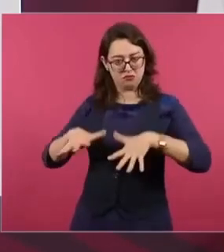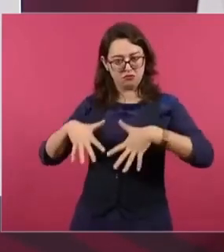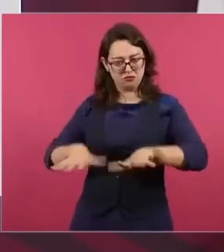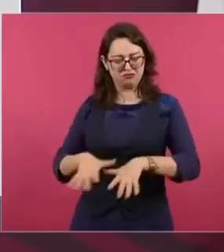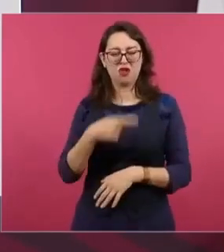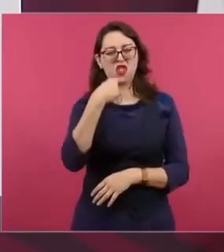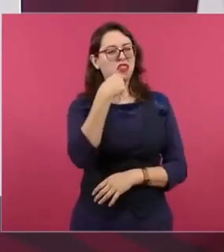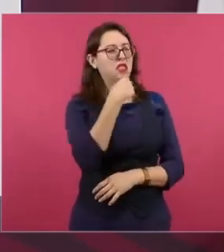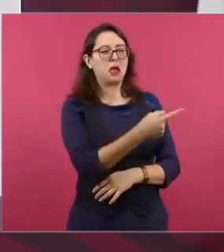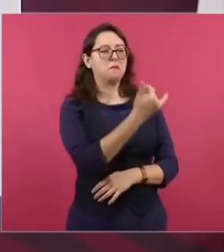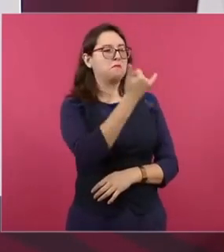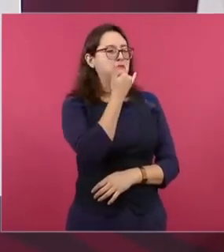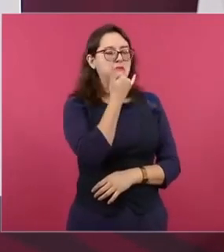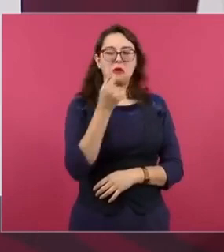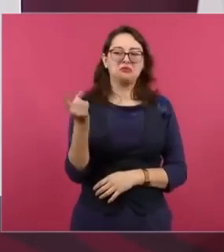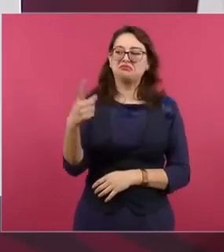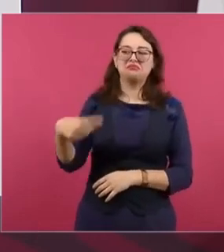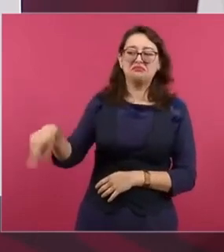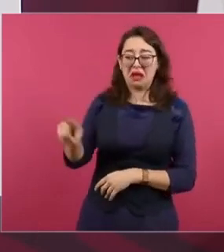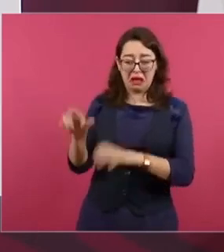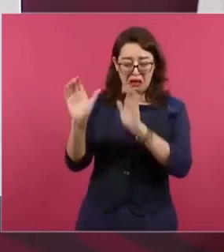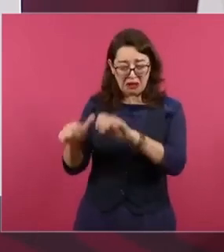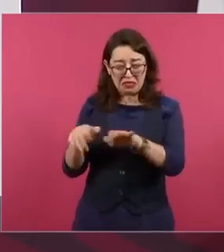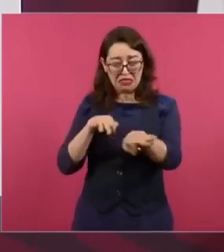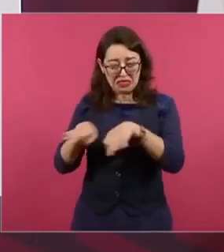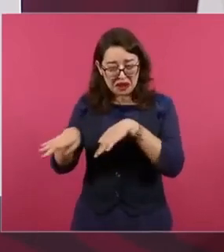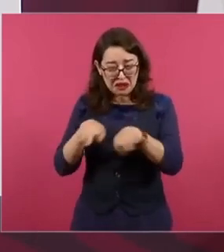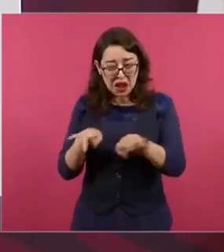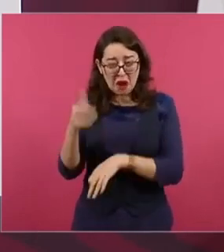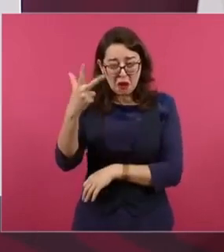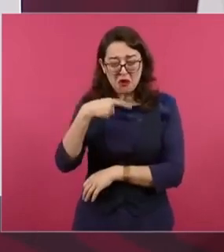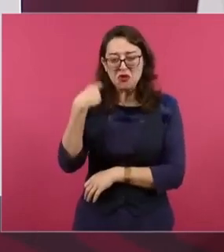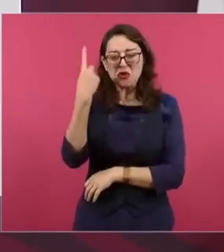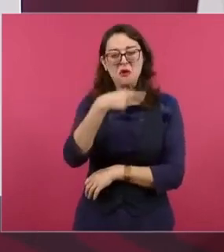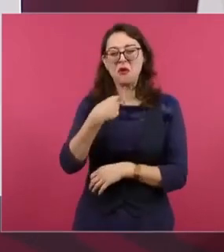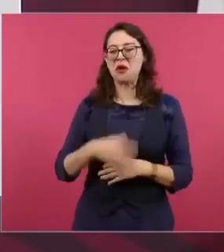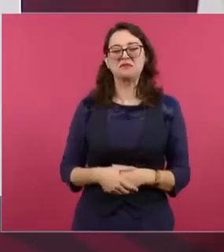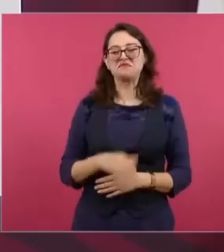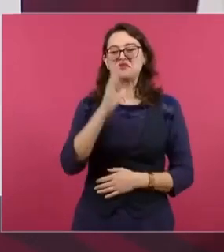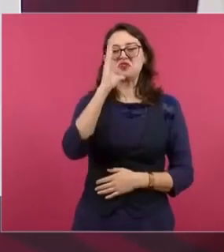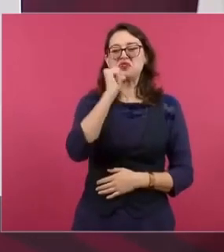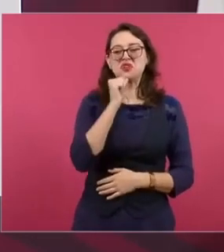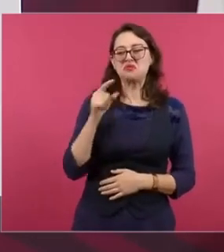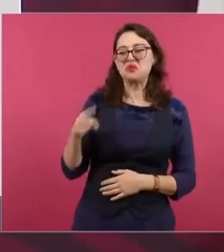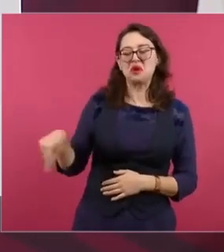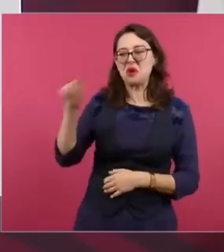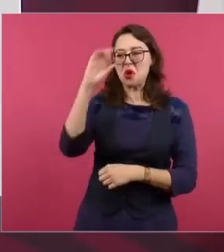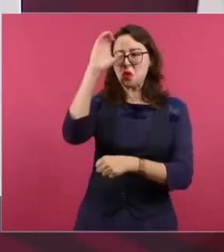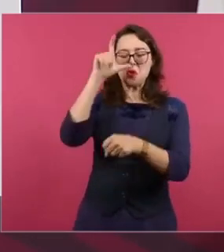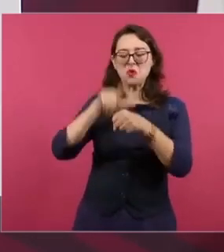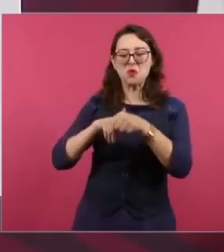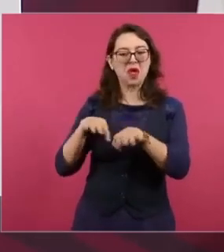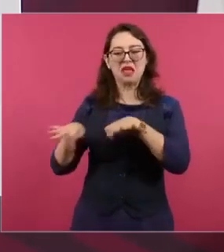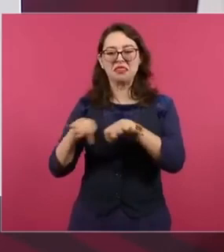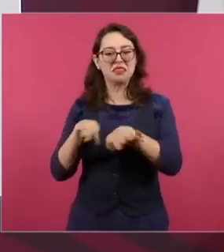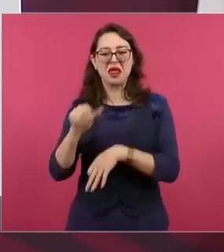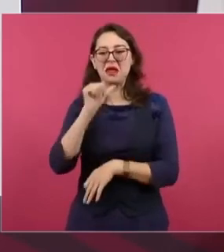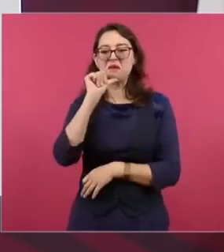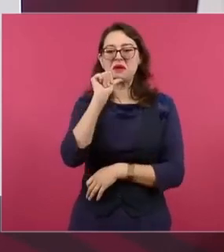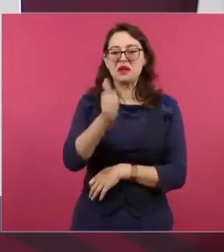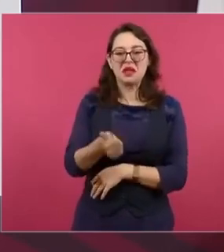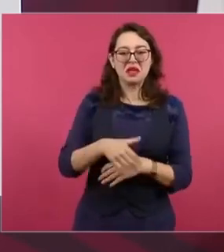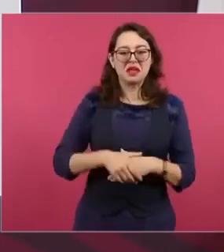ocho horas seguidos porque no es su cultura. ¿Qué hicimos? Le apostamos a los proyectos de ecoturismo como el